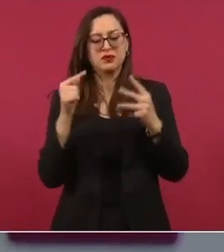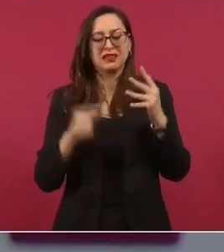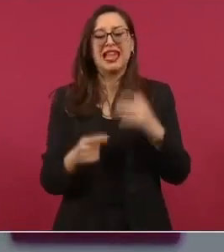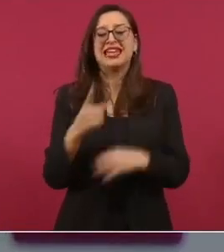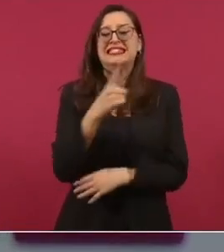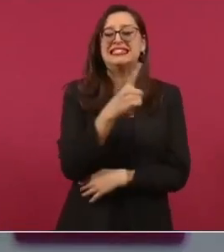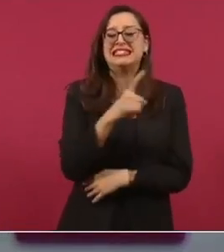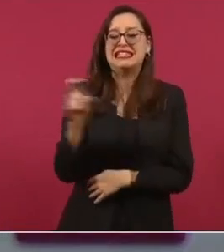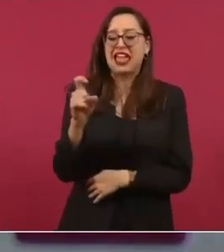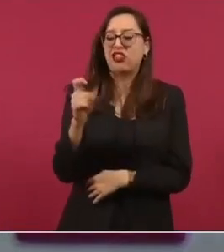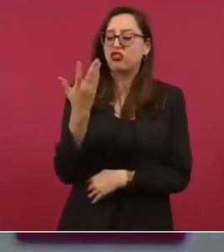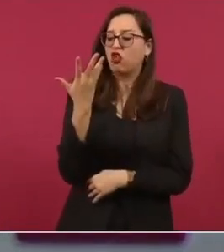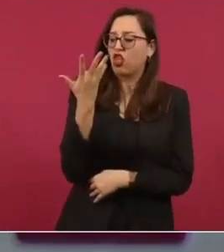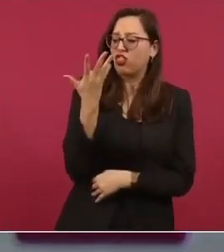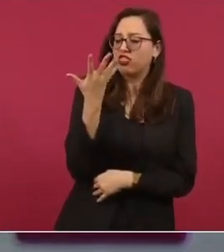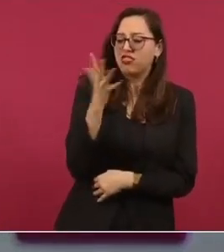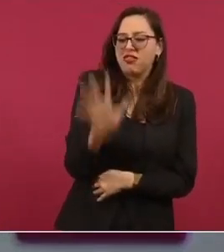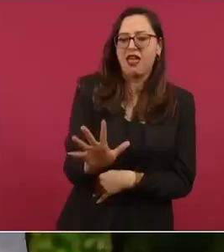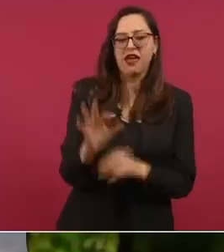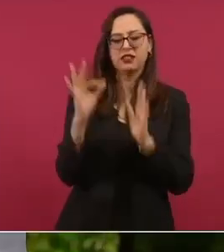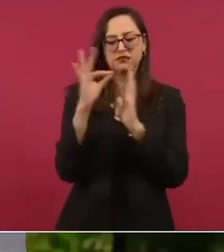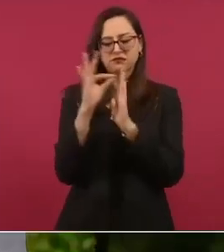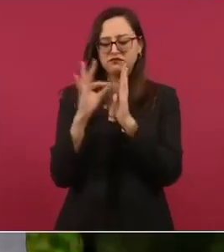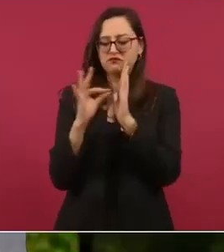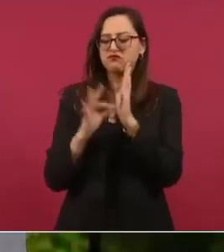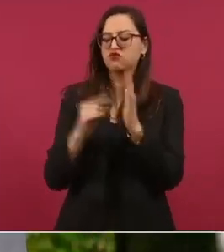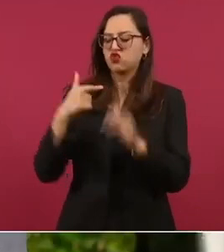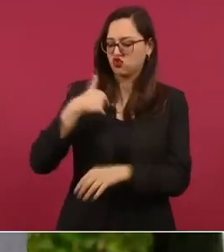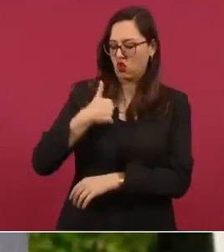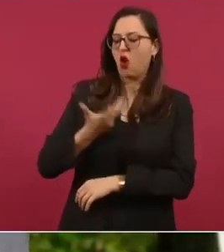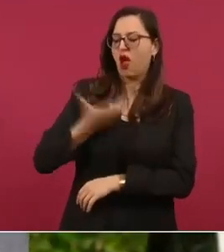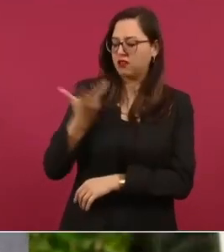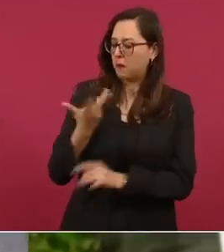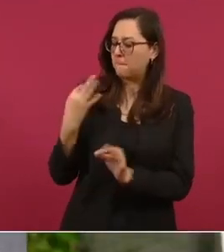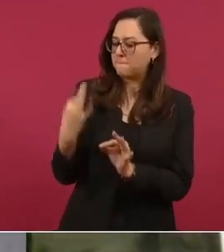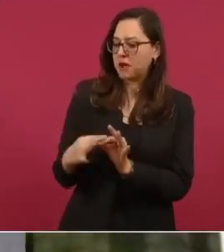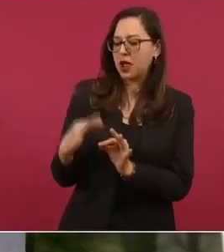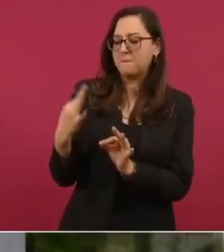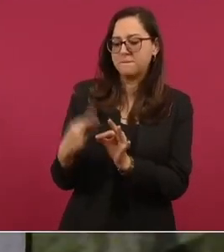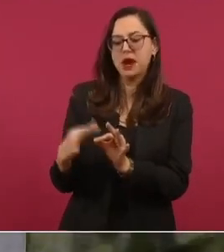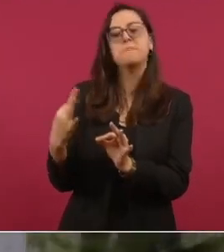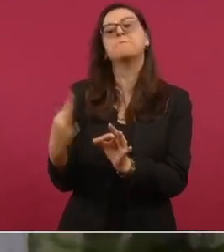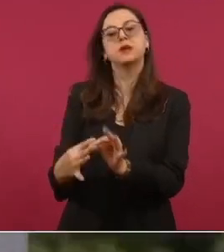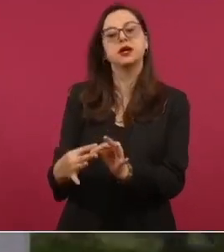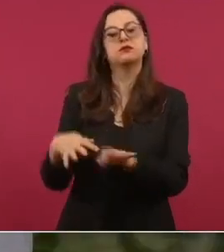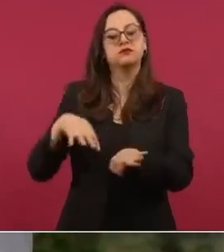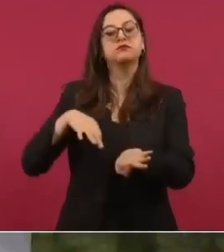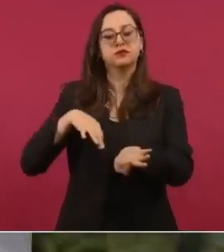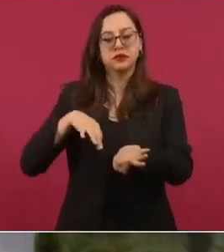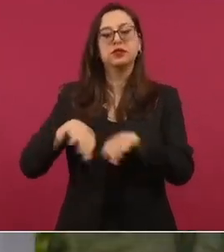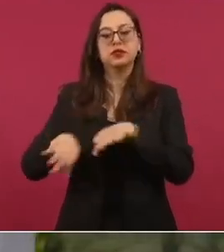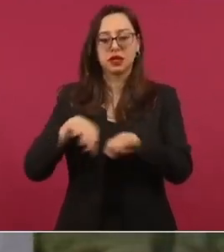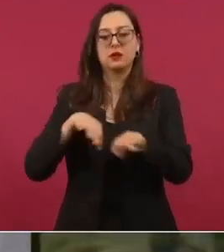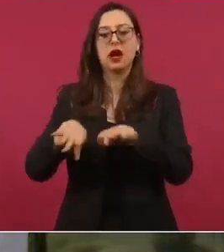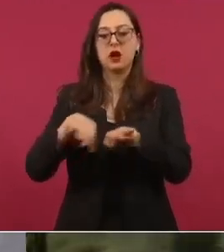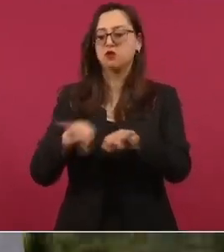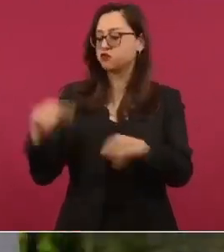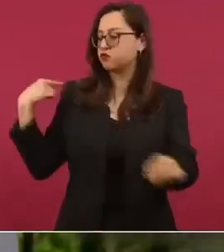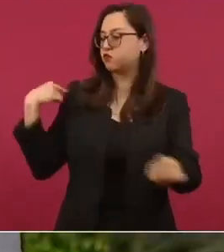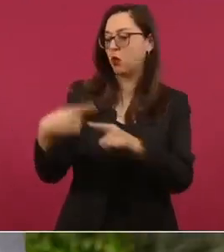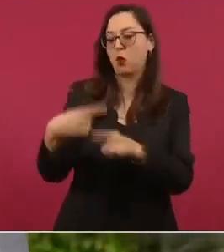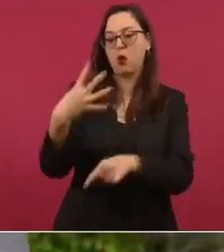acciones y logros de este gobierno